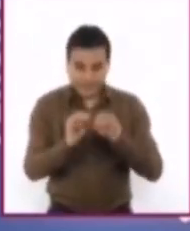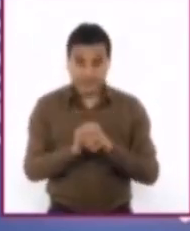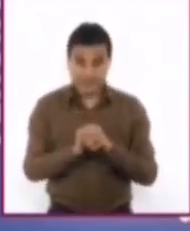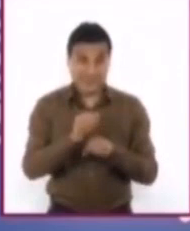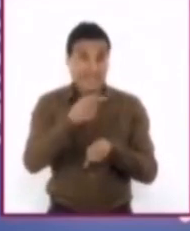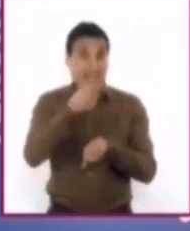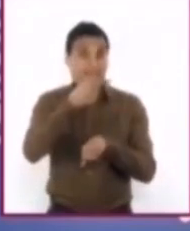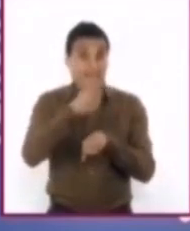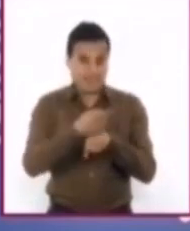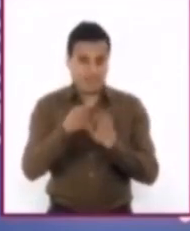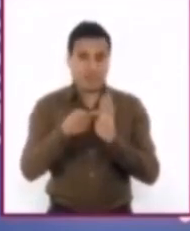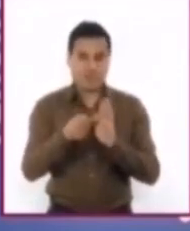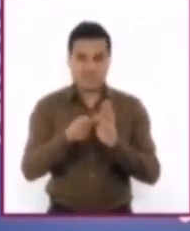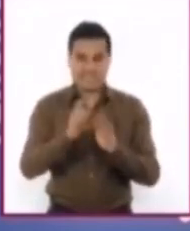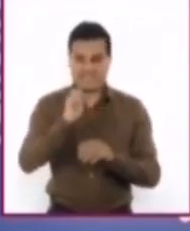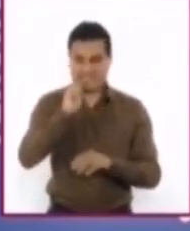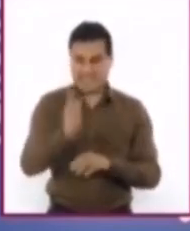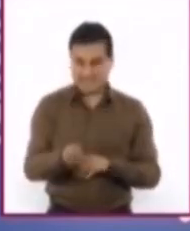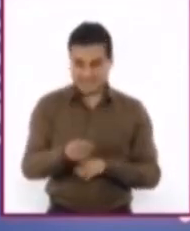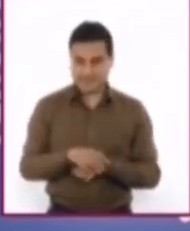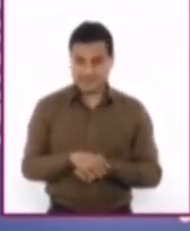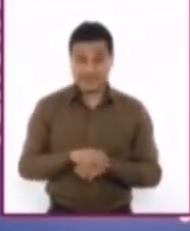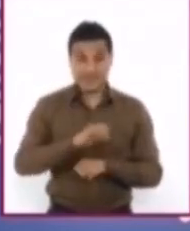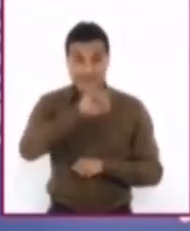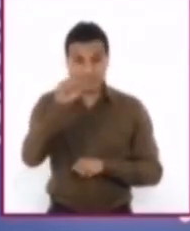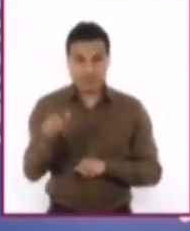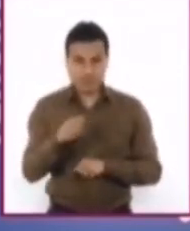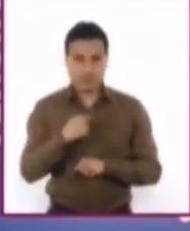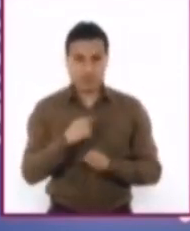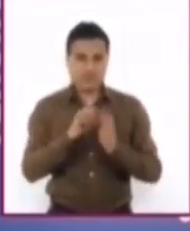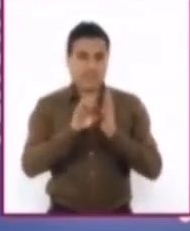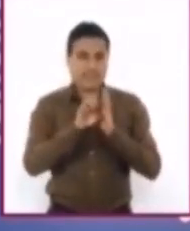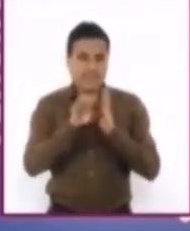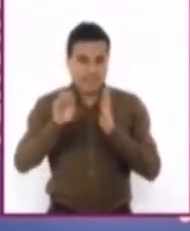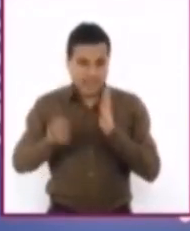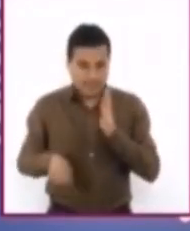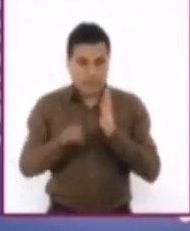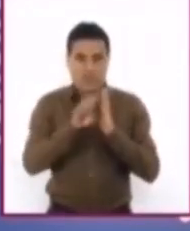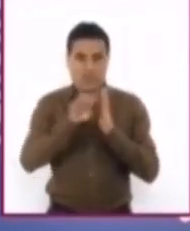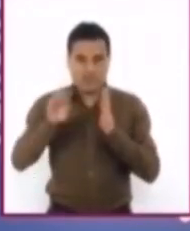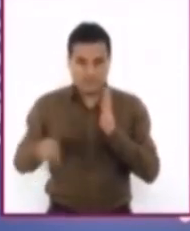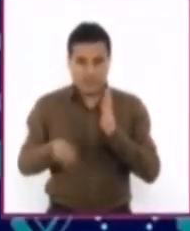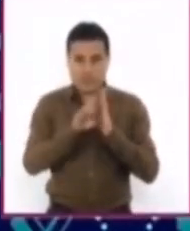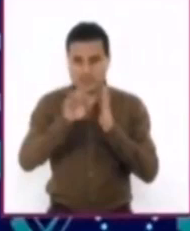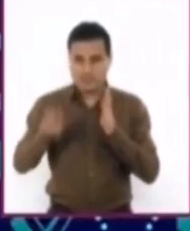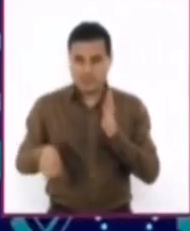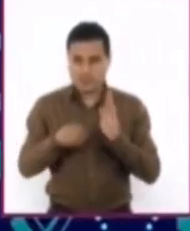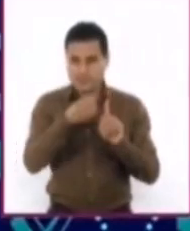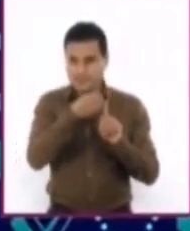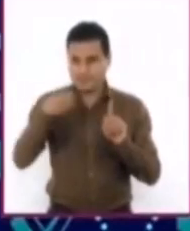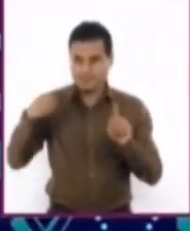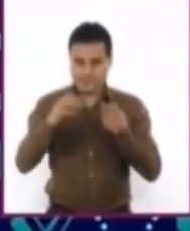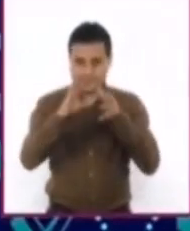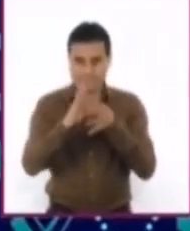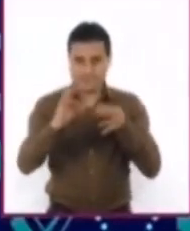cuáles son estas. Y después explicaré, con algunos ejemplos, las oraciones concesivas.